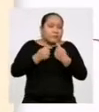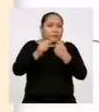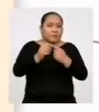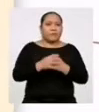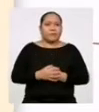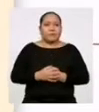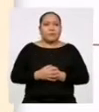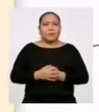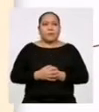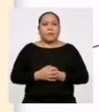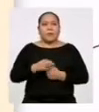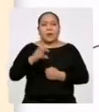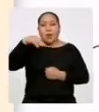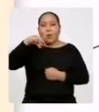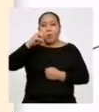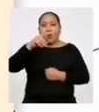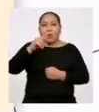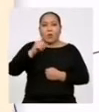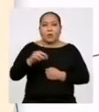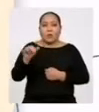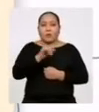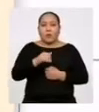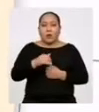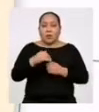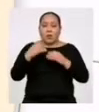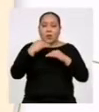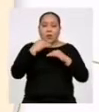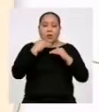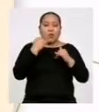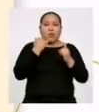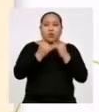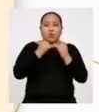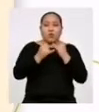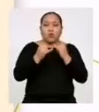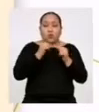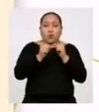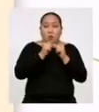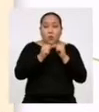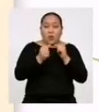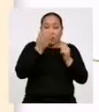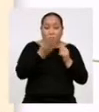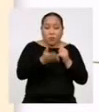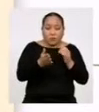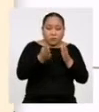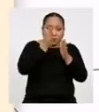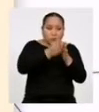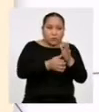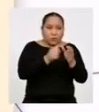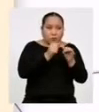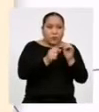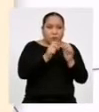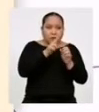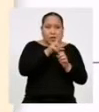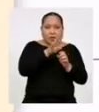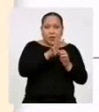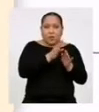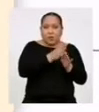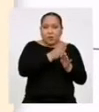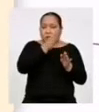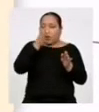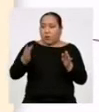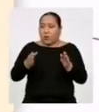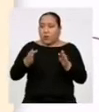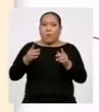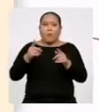La moda es igual al límite inferior del intervalo de clase modal 34 Entonces, 34